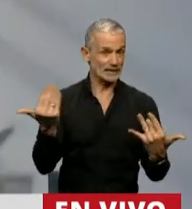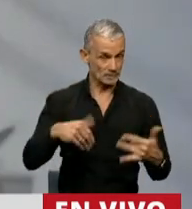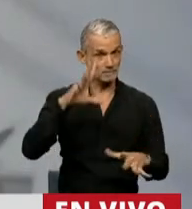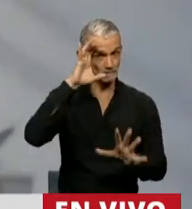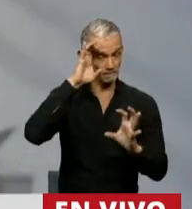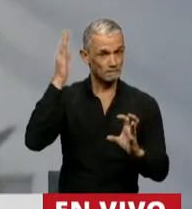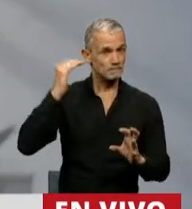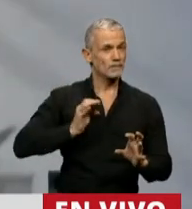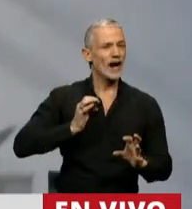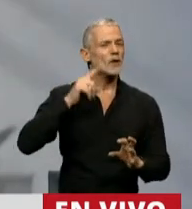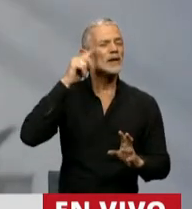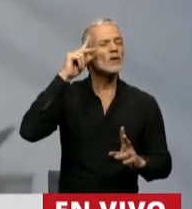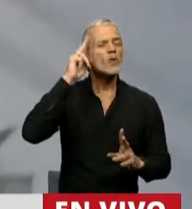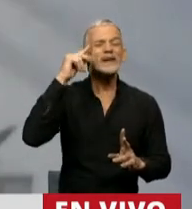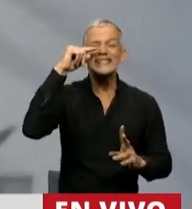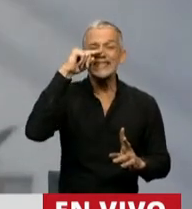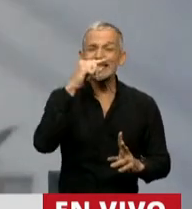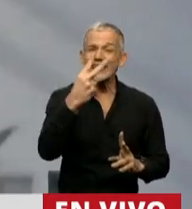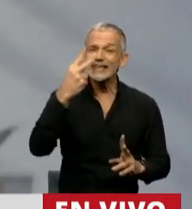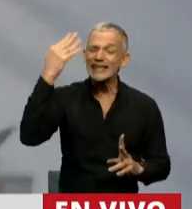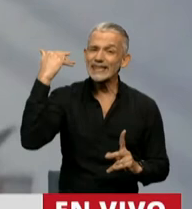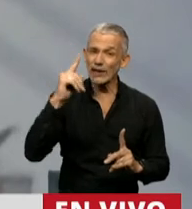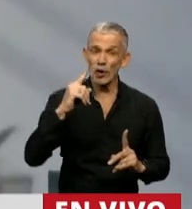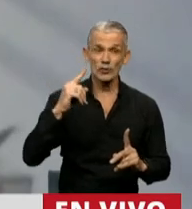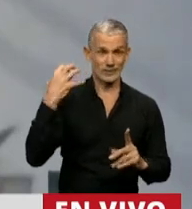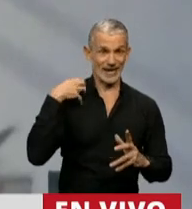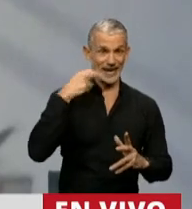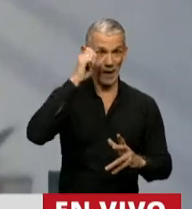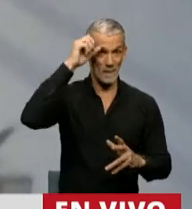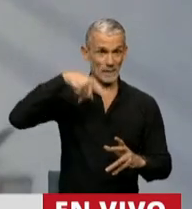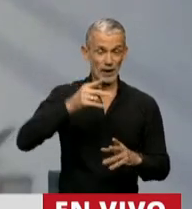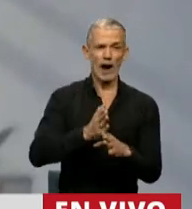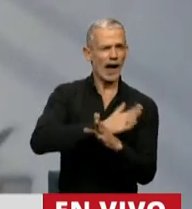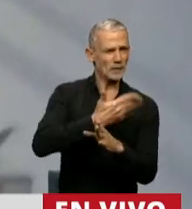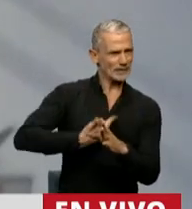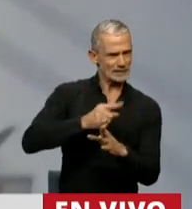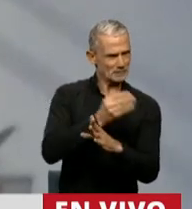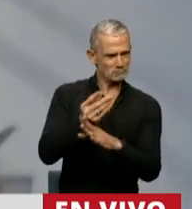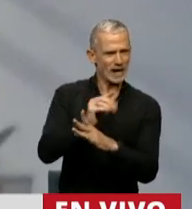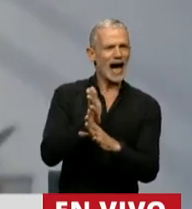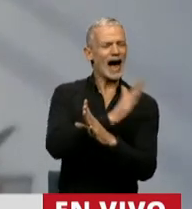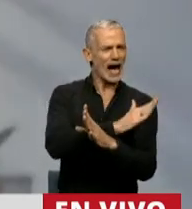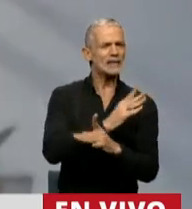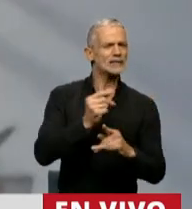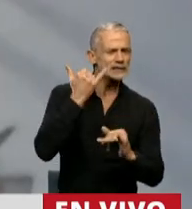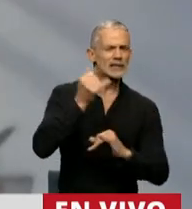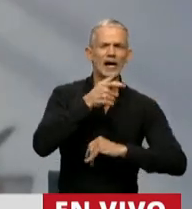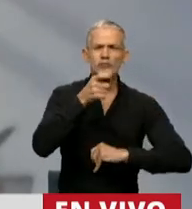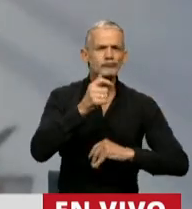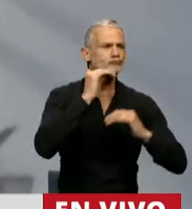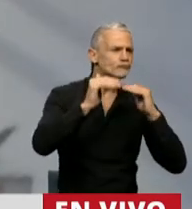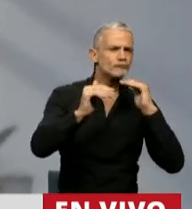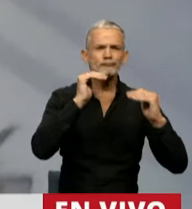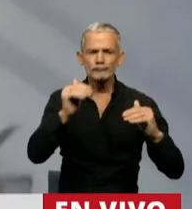recordar que en el año 72, el general Perón, antes de ser presidente, planteaba el mensaje a los